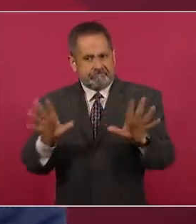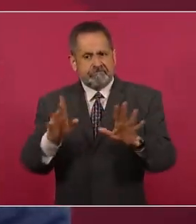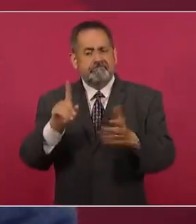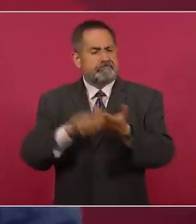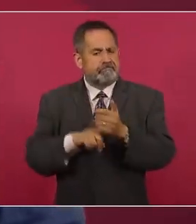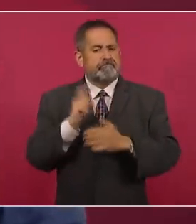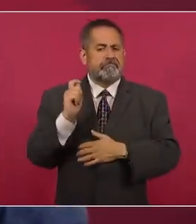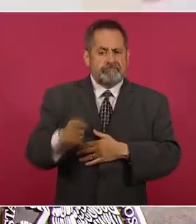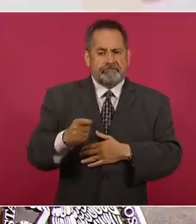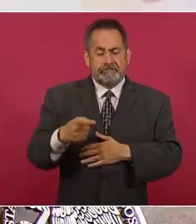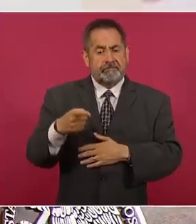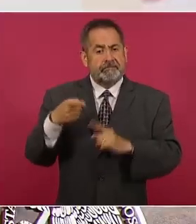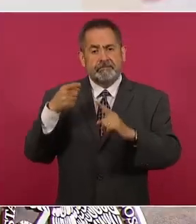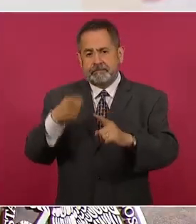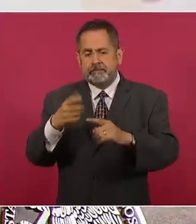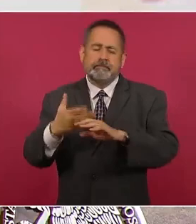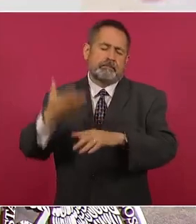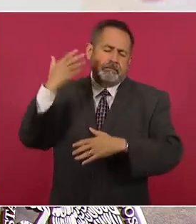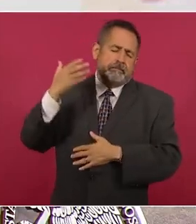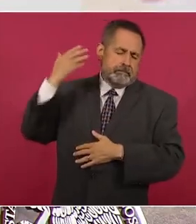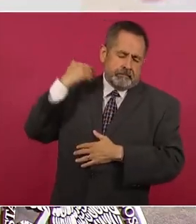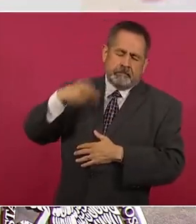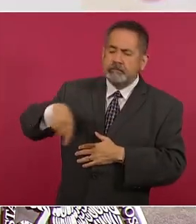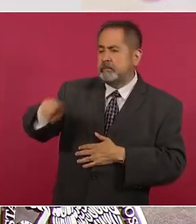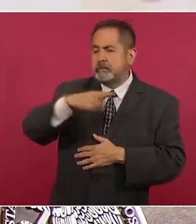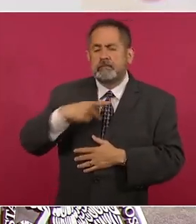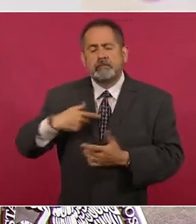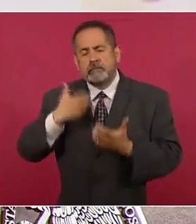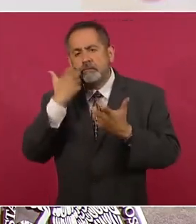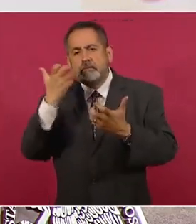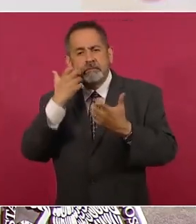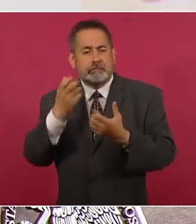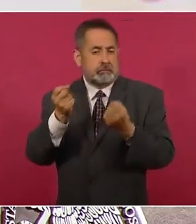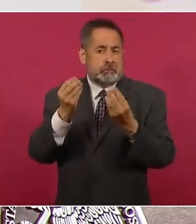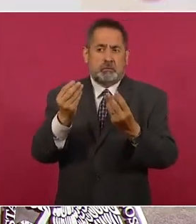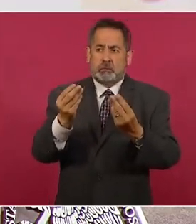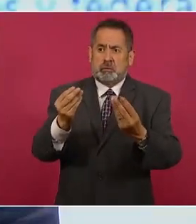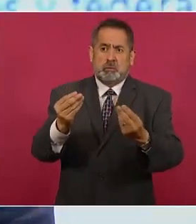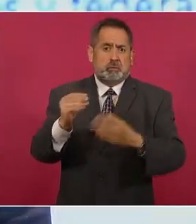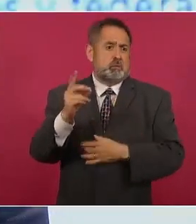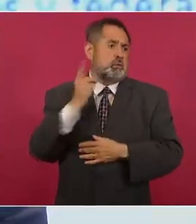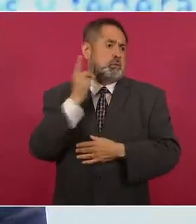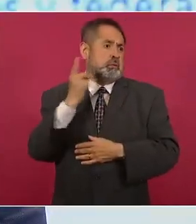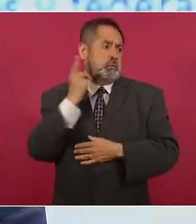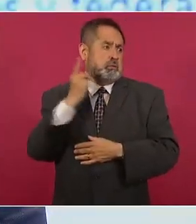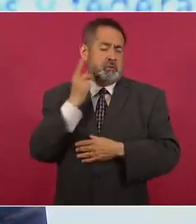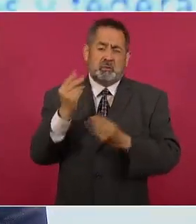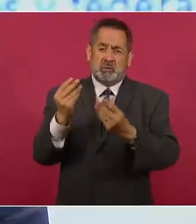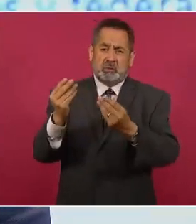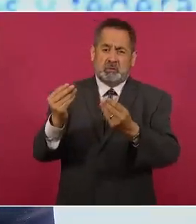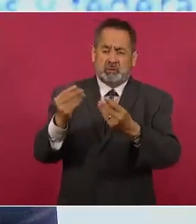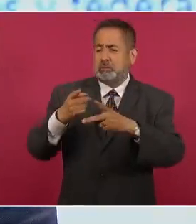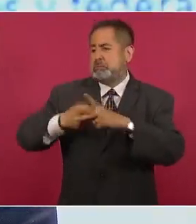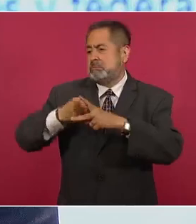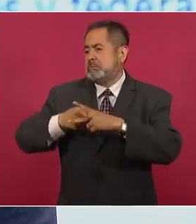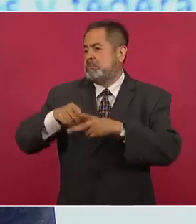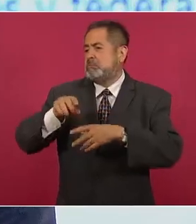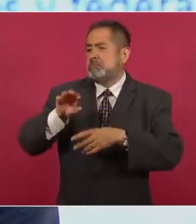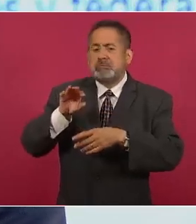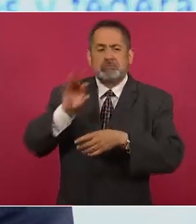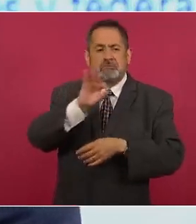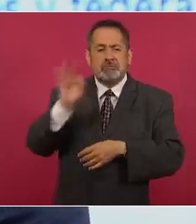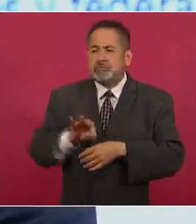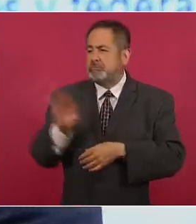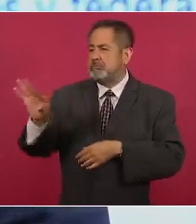porque ha sido un viejo anhelo democrático disminuir, eliminar el tema de los diputados plurinominales y